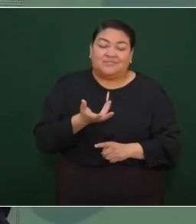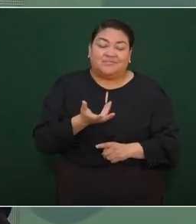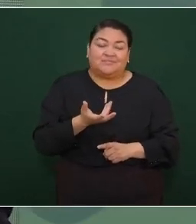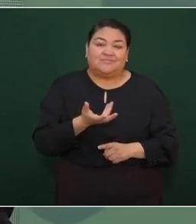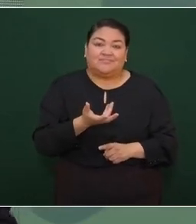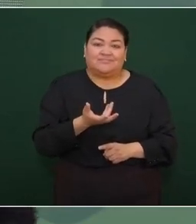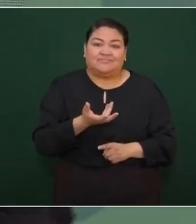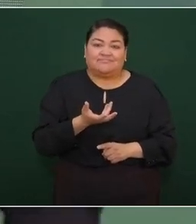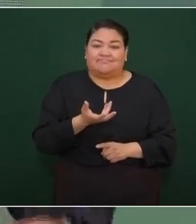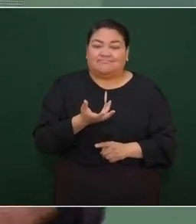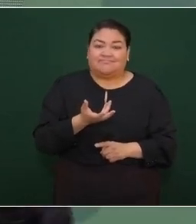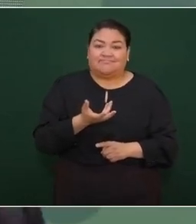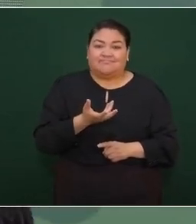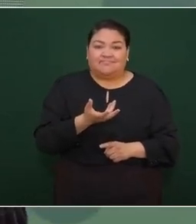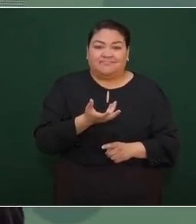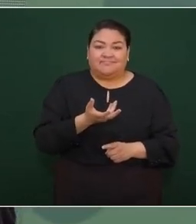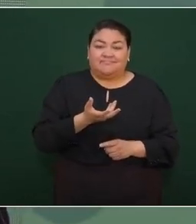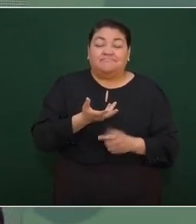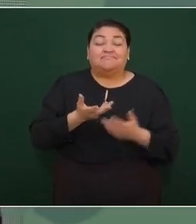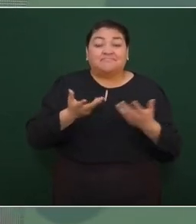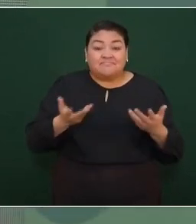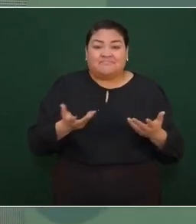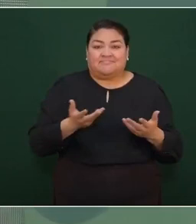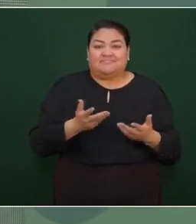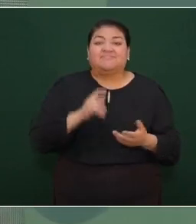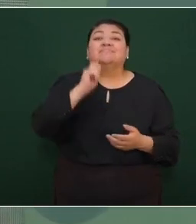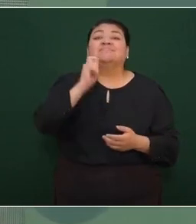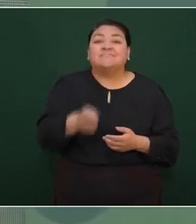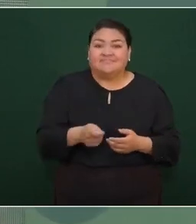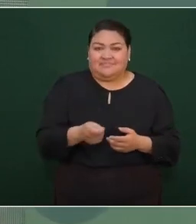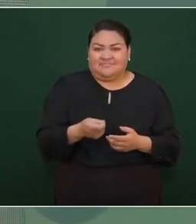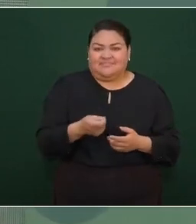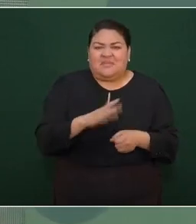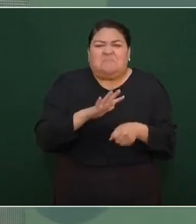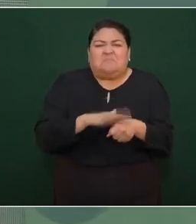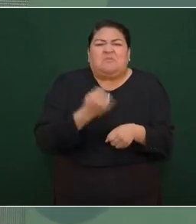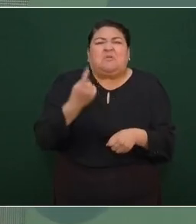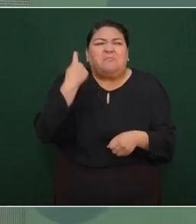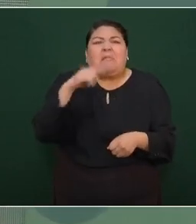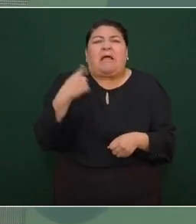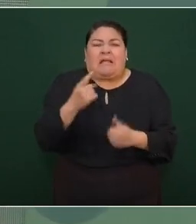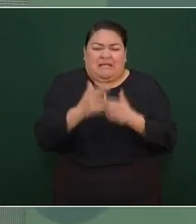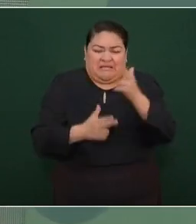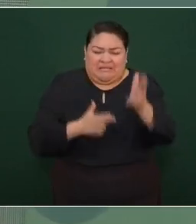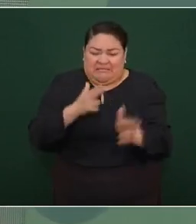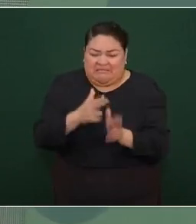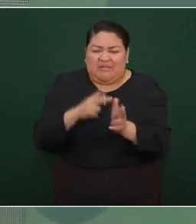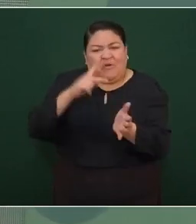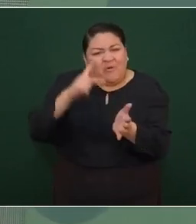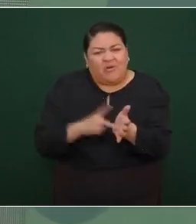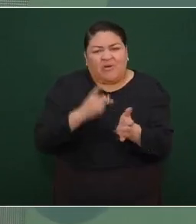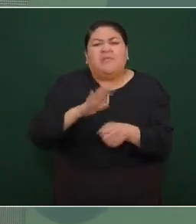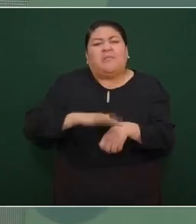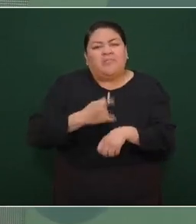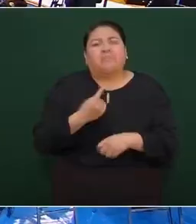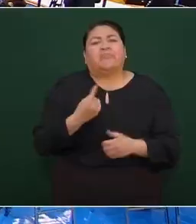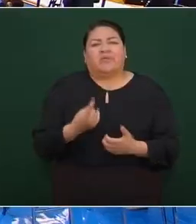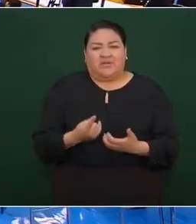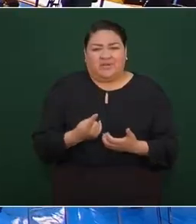y qué significa esto no por qué es importante primero